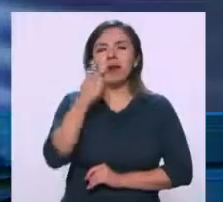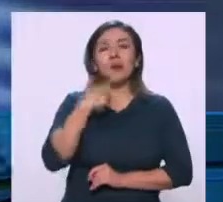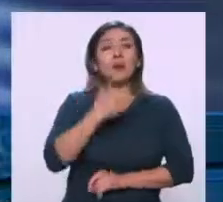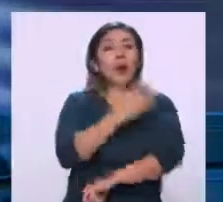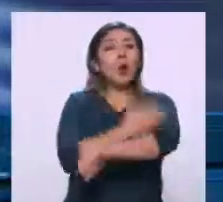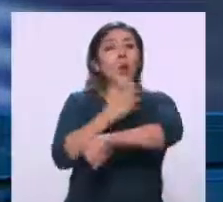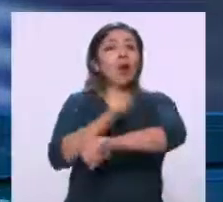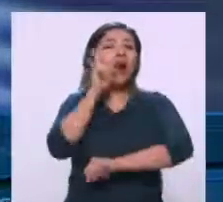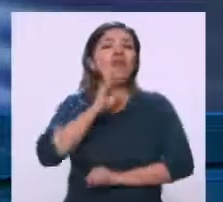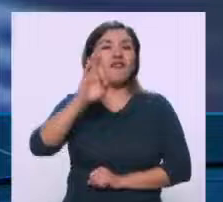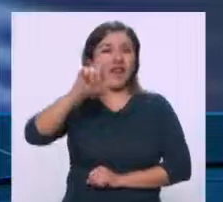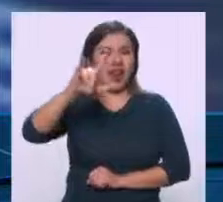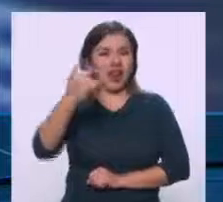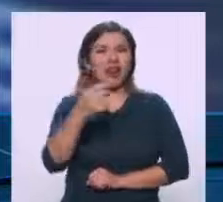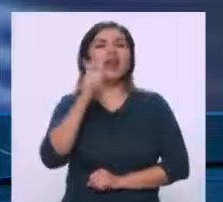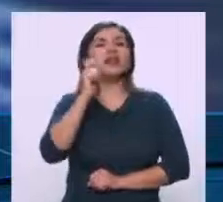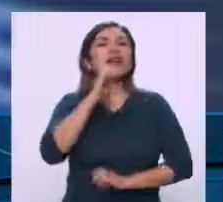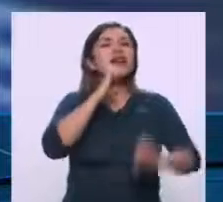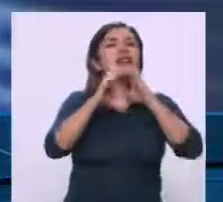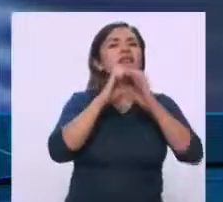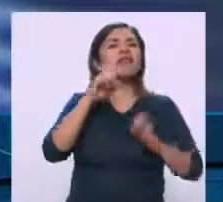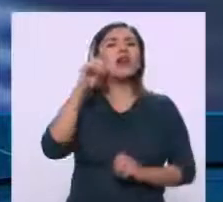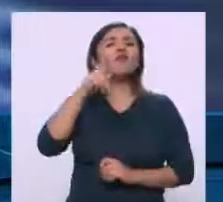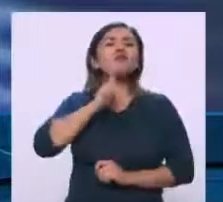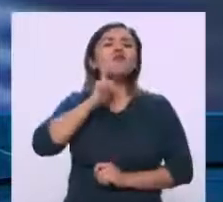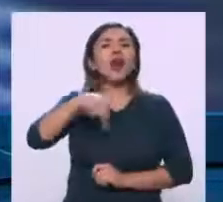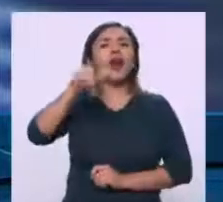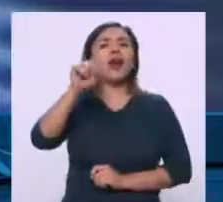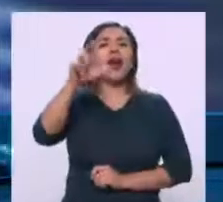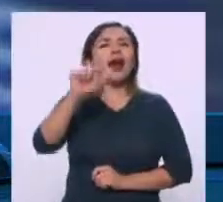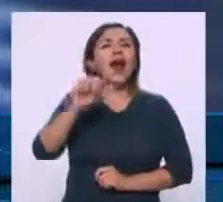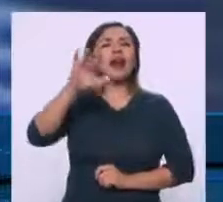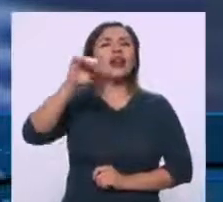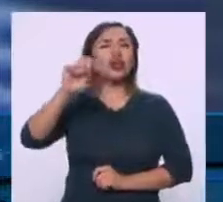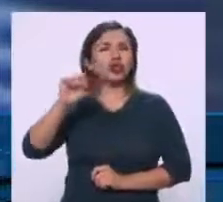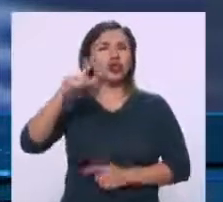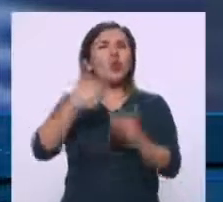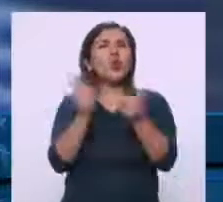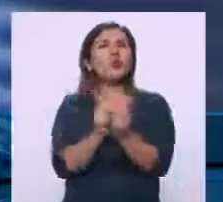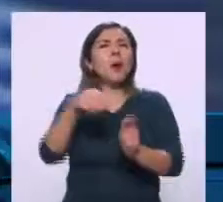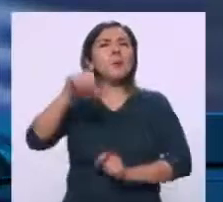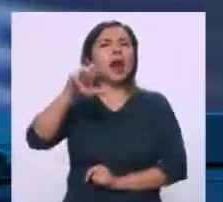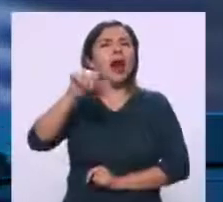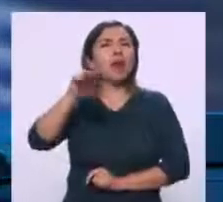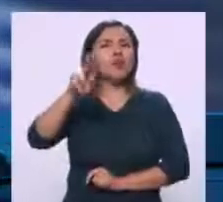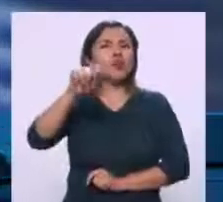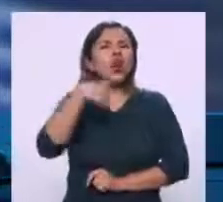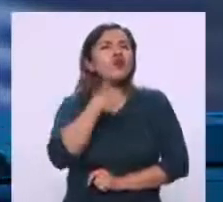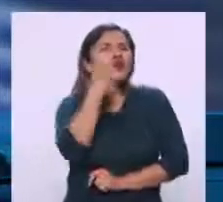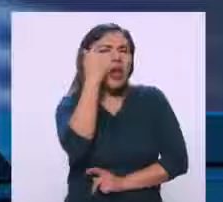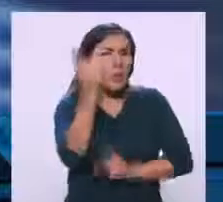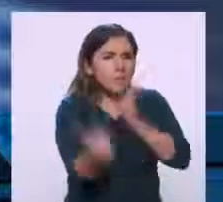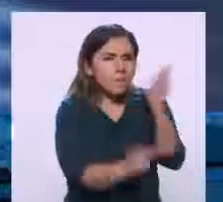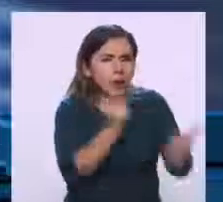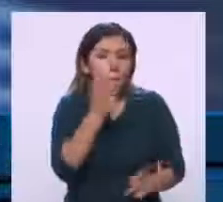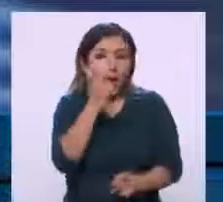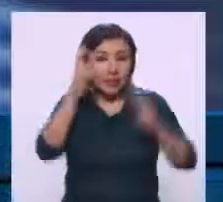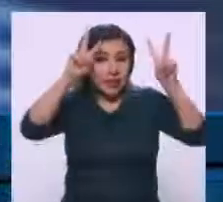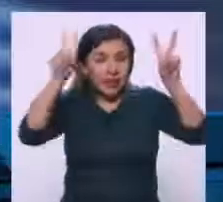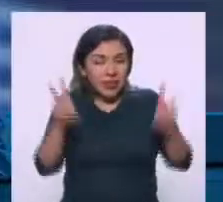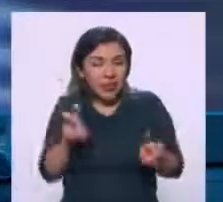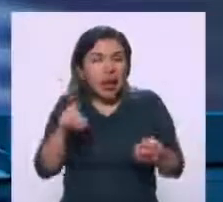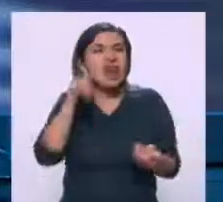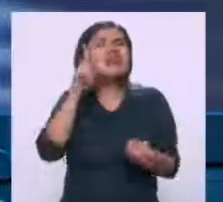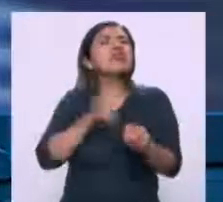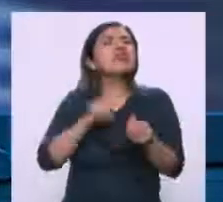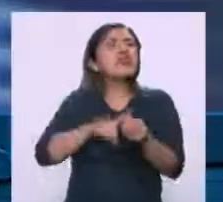Carnaya acaba de entrevistar a Carla Ríos de Marabunta, muy puntual ella, y yo te pregunto, siguiendo este tema, pues a